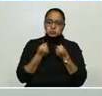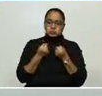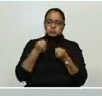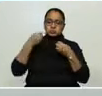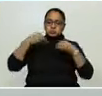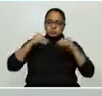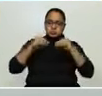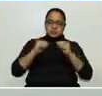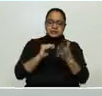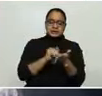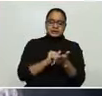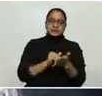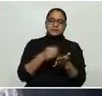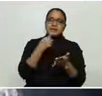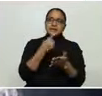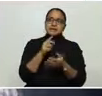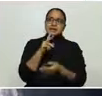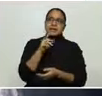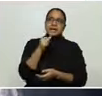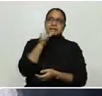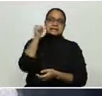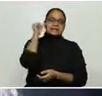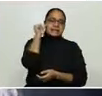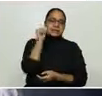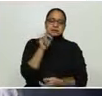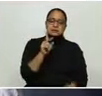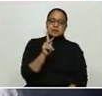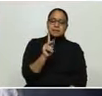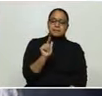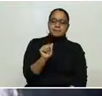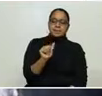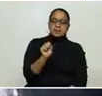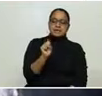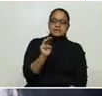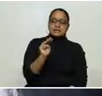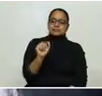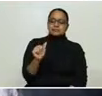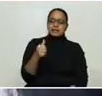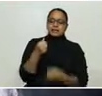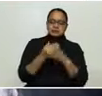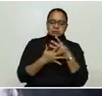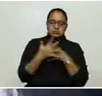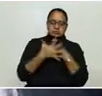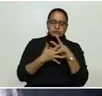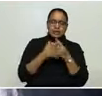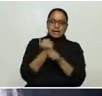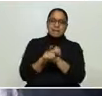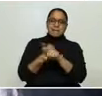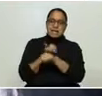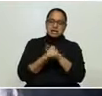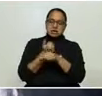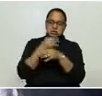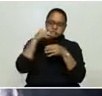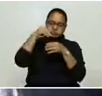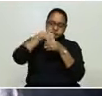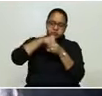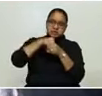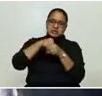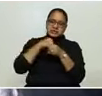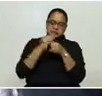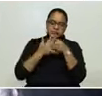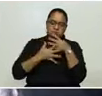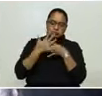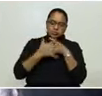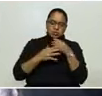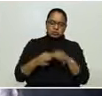El de plasma, ayer terminamos con el equipo técnico de la Secretaría, ya definiendo las últimas